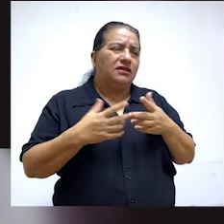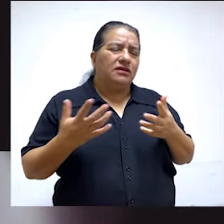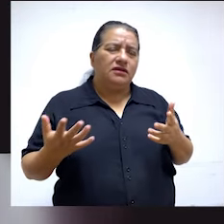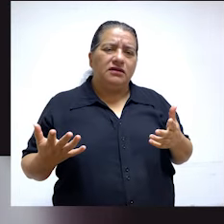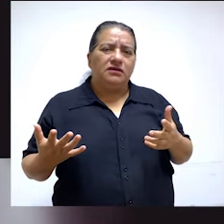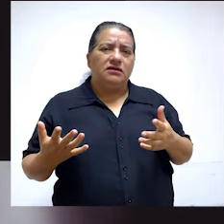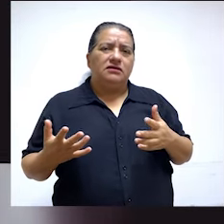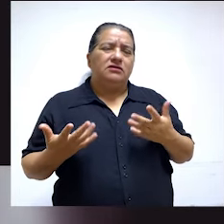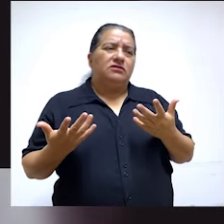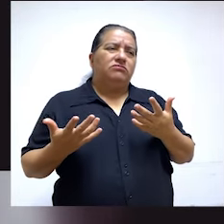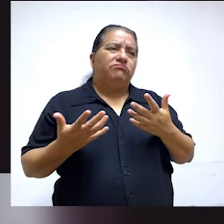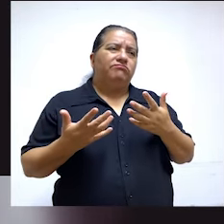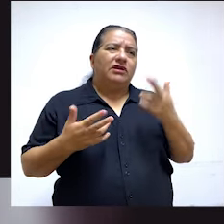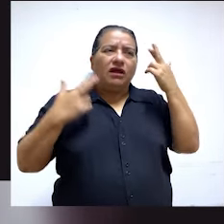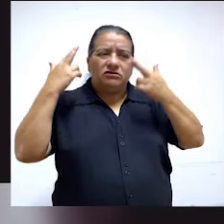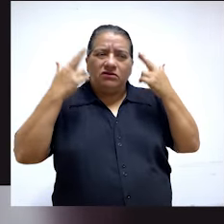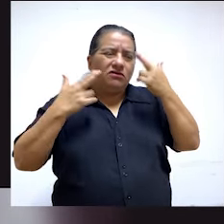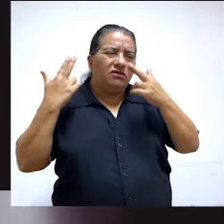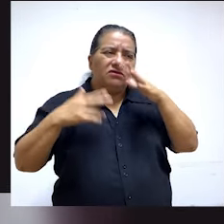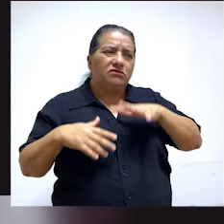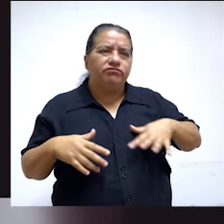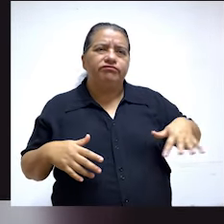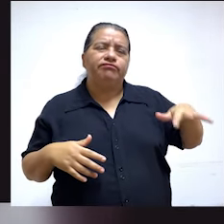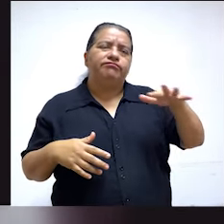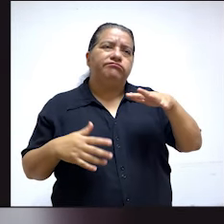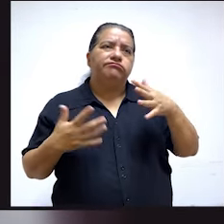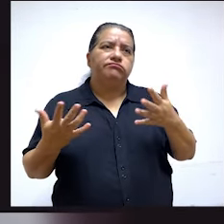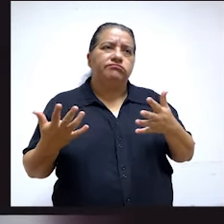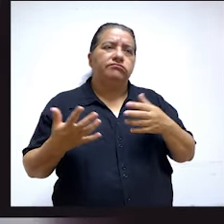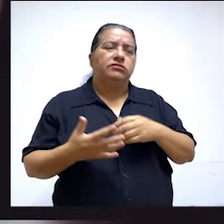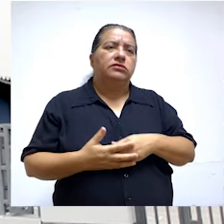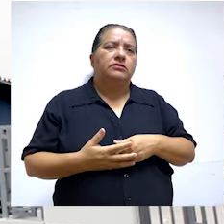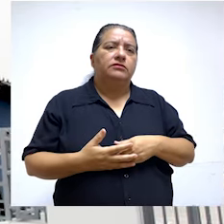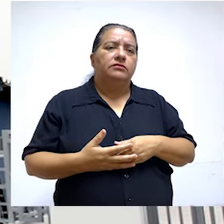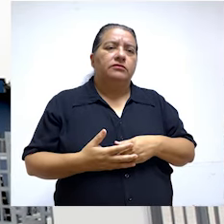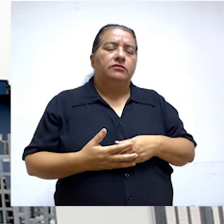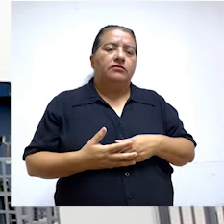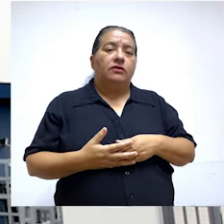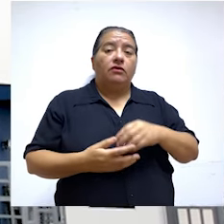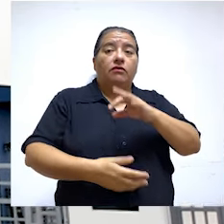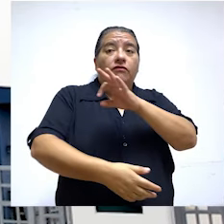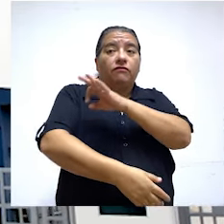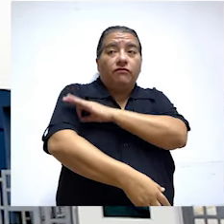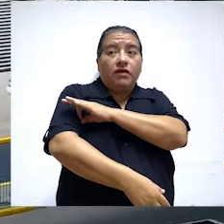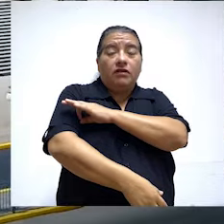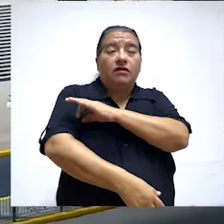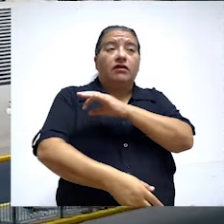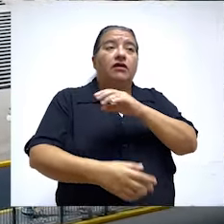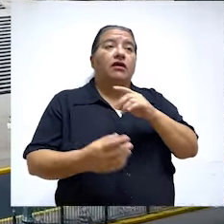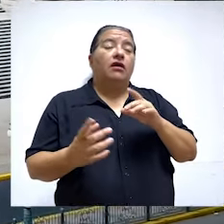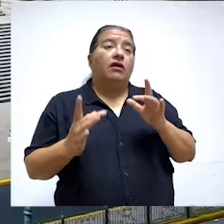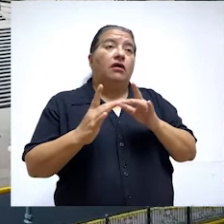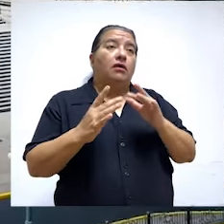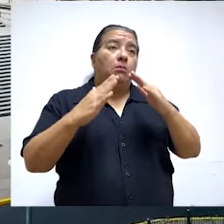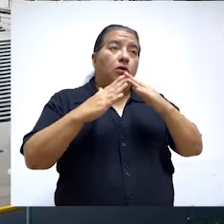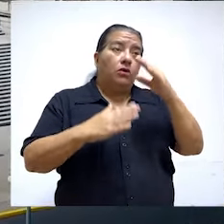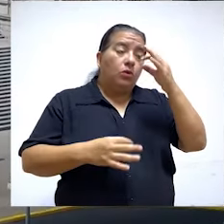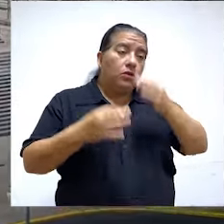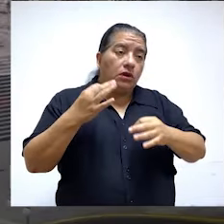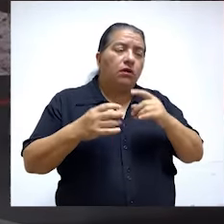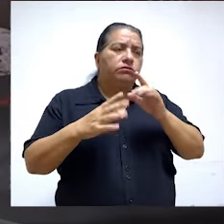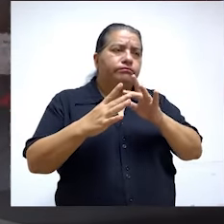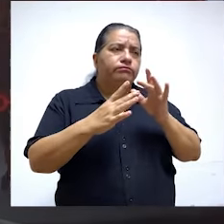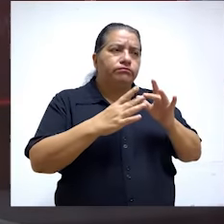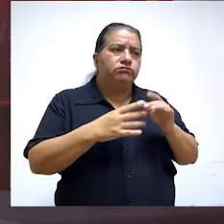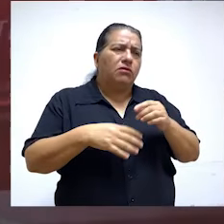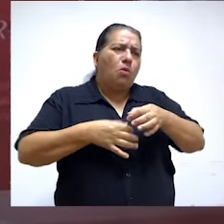no solamente depende del Centro de Emergencia de Mujer, sino es un trabajo compartido también o coordinado también con la Fiscalía, con el Poder Judicial, ¿no? Ha